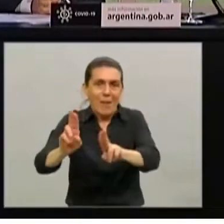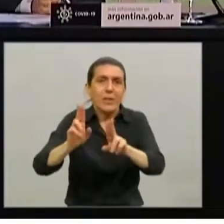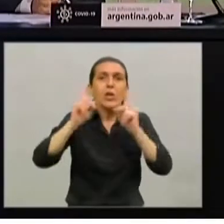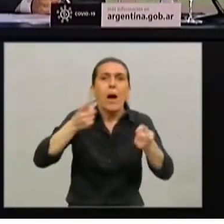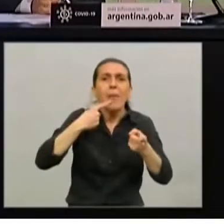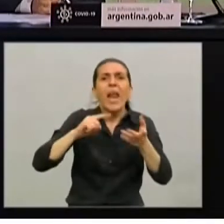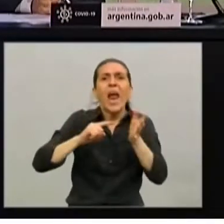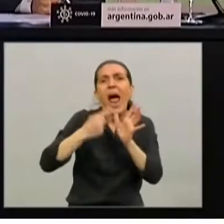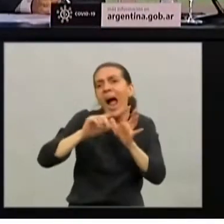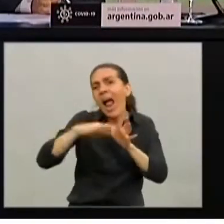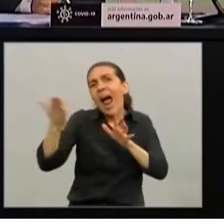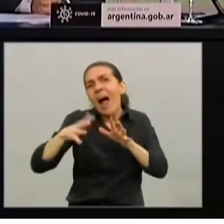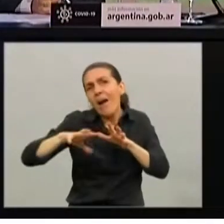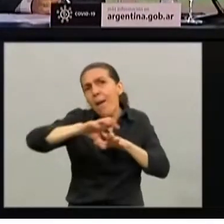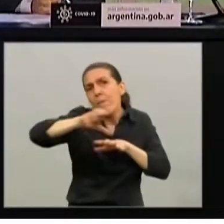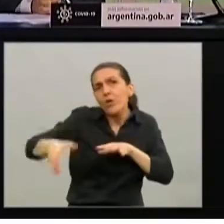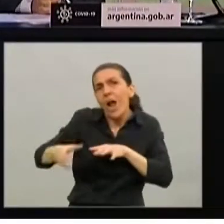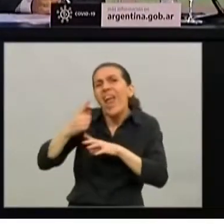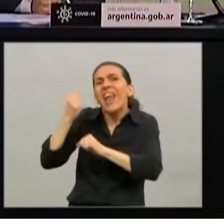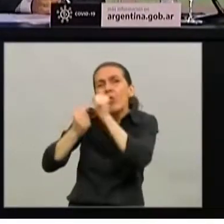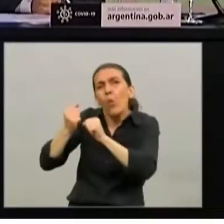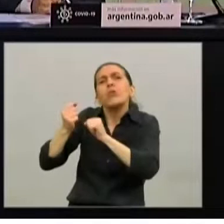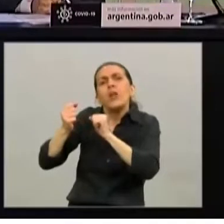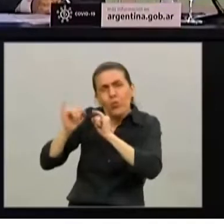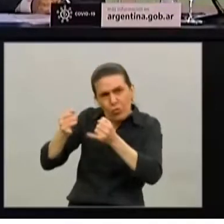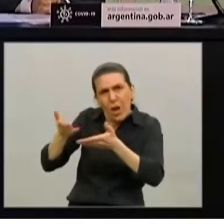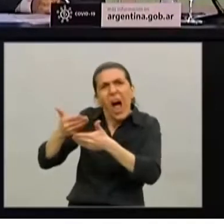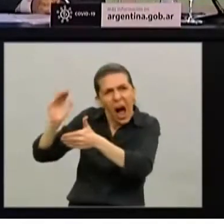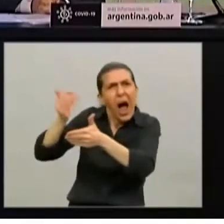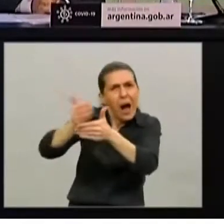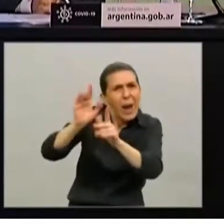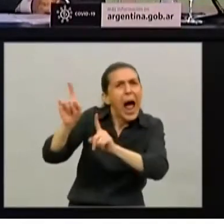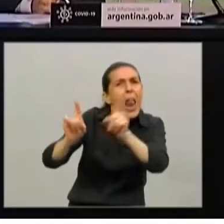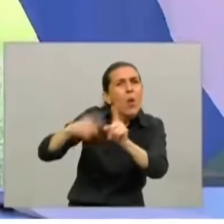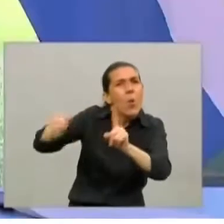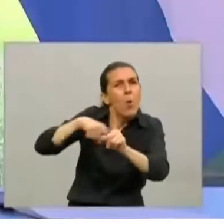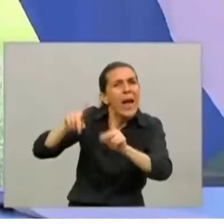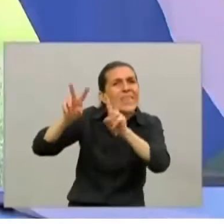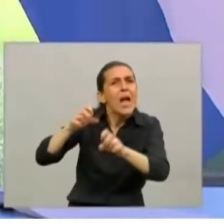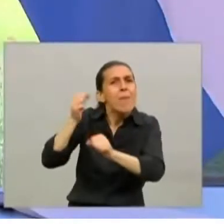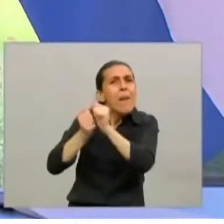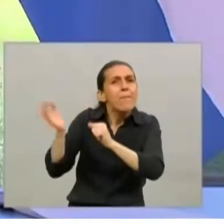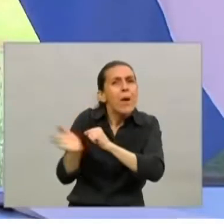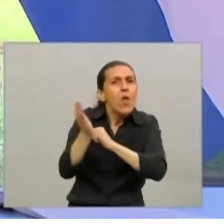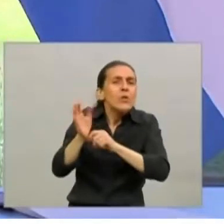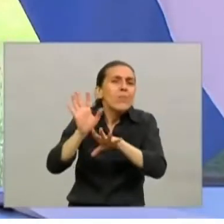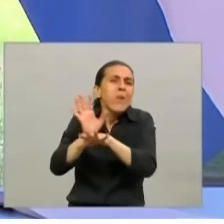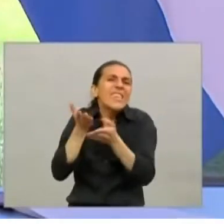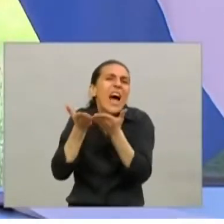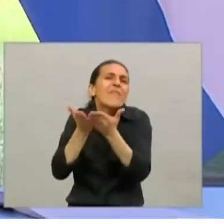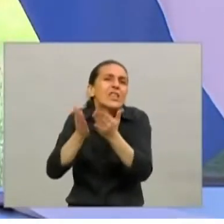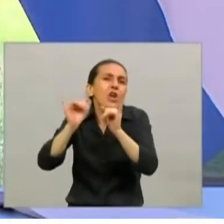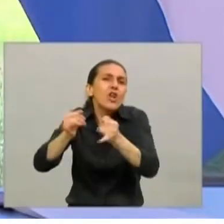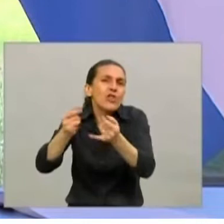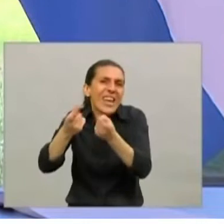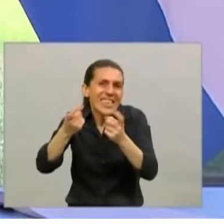zonas del Gran Buenos Aires, algunas industrias, fundamentalmente las industrias vinculadas a actividades esenciales, las que